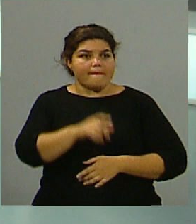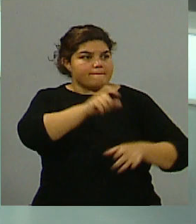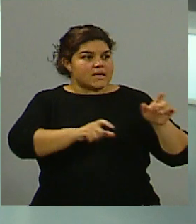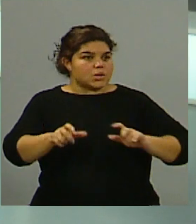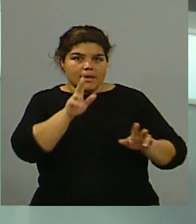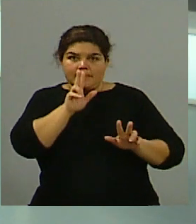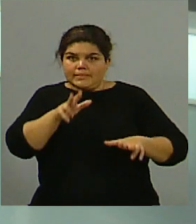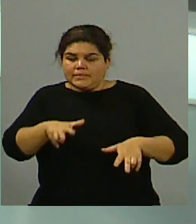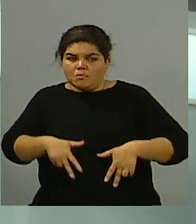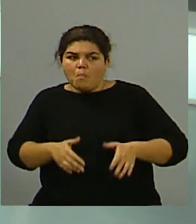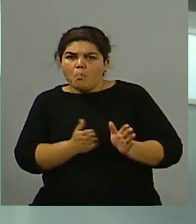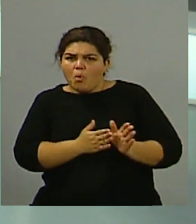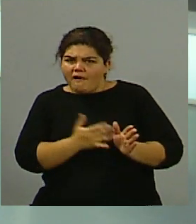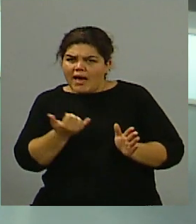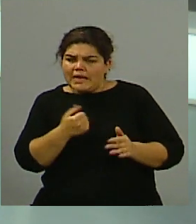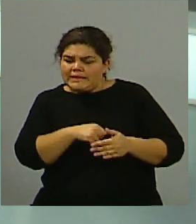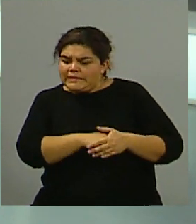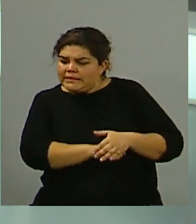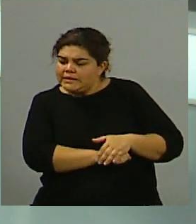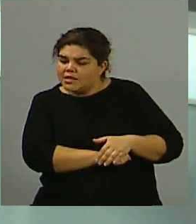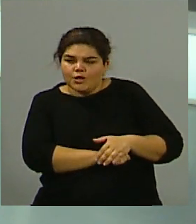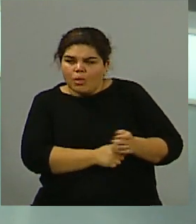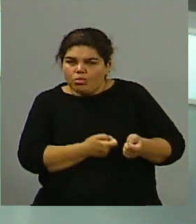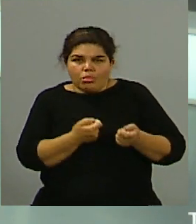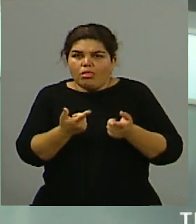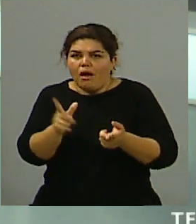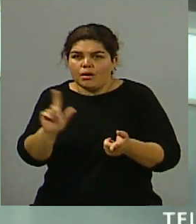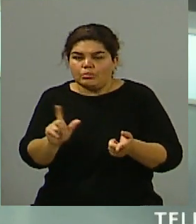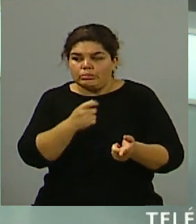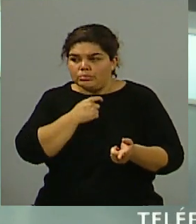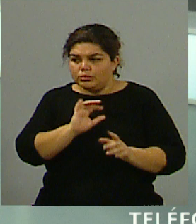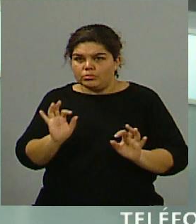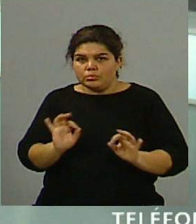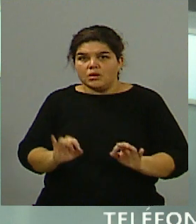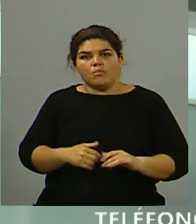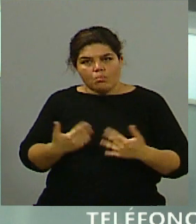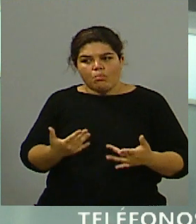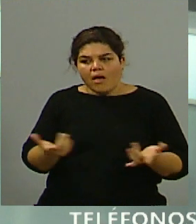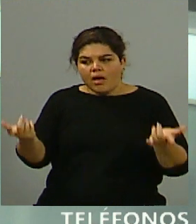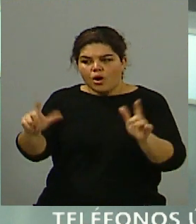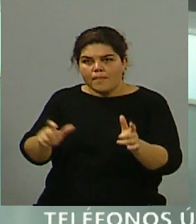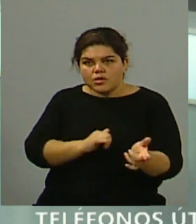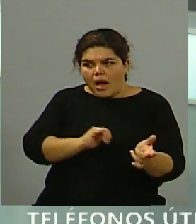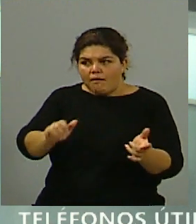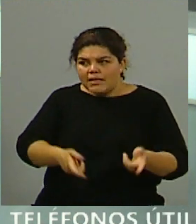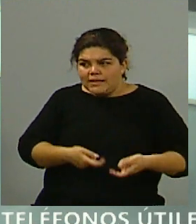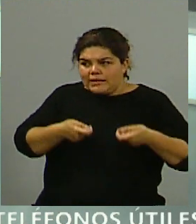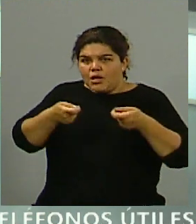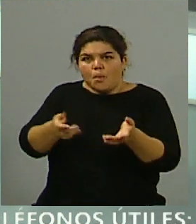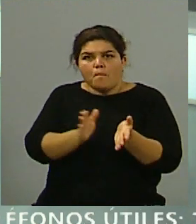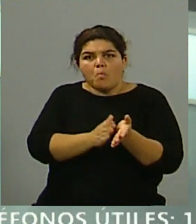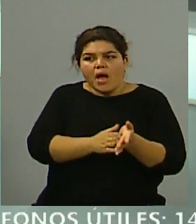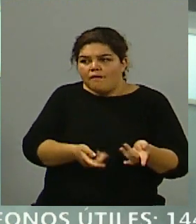a hablar y que tienen pruebas para afianzar todo lo que tiene que ver con los desaparecidos y desaparecidas